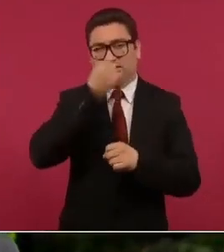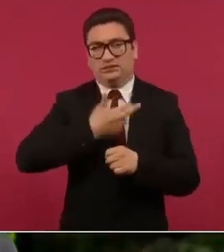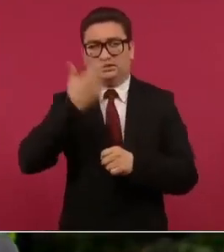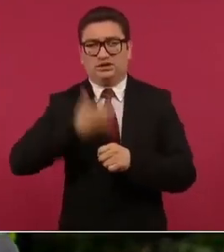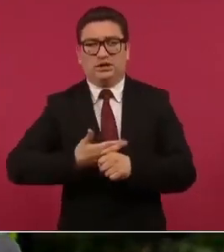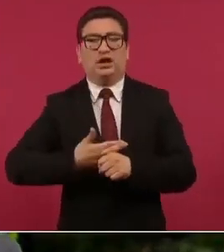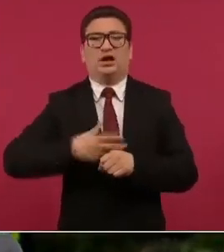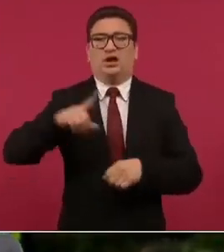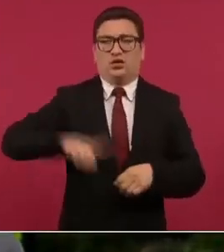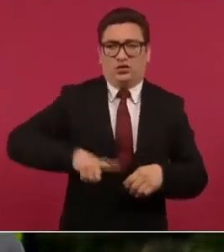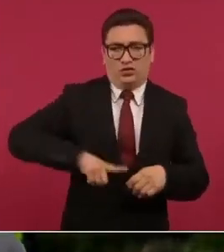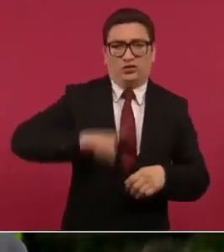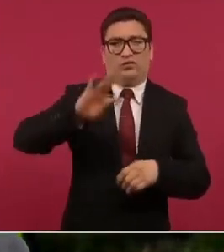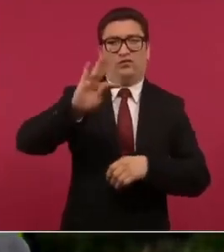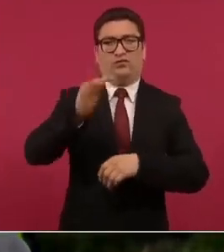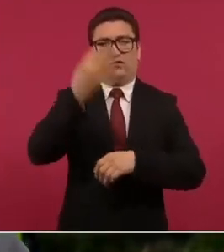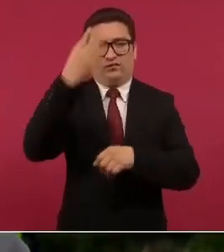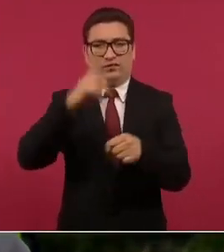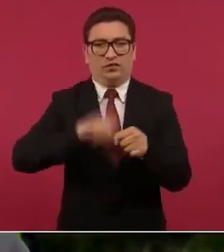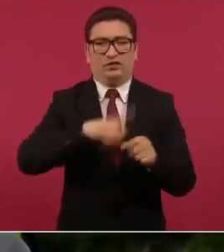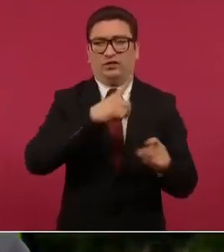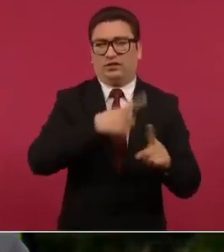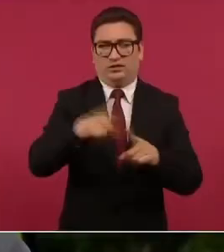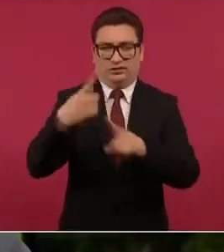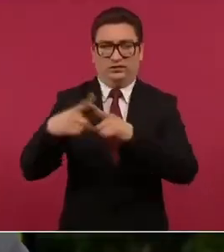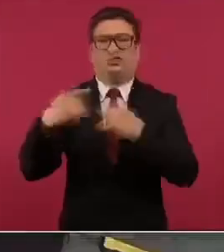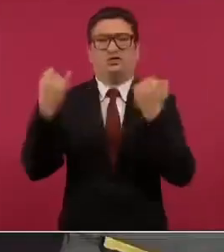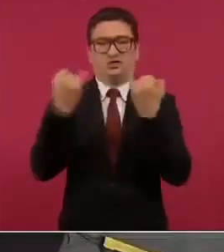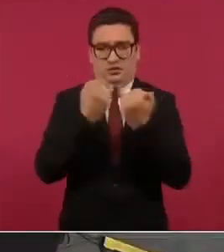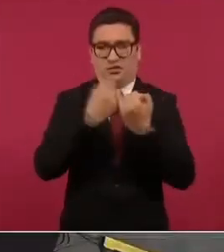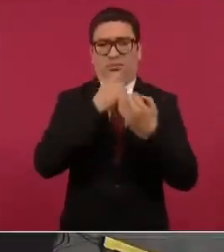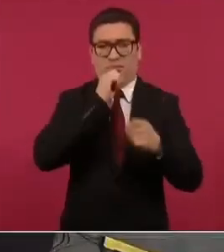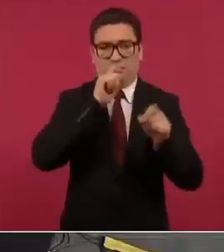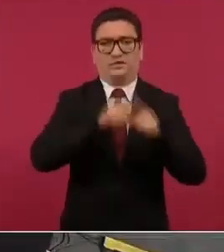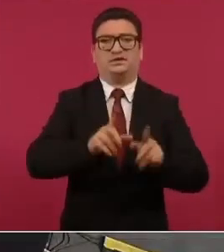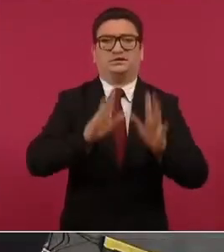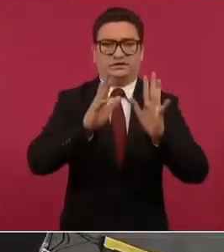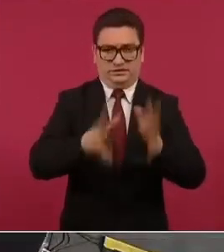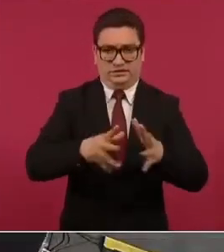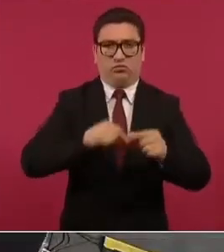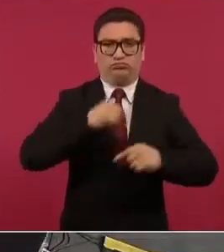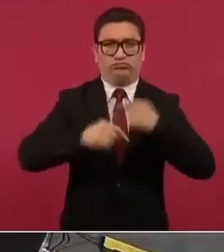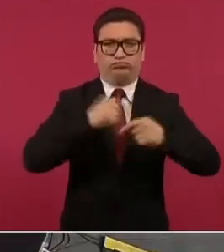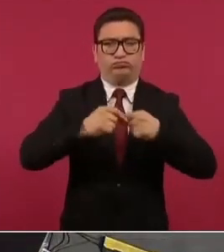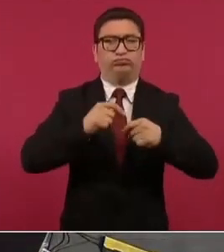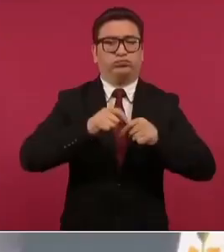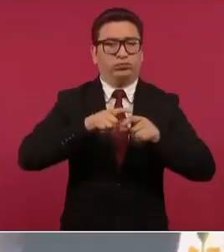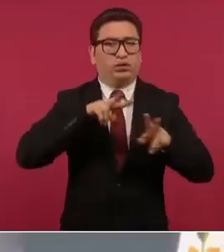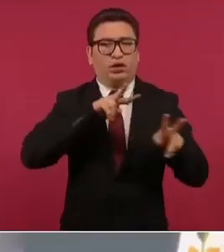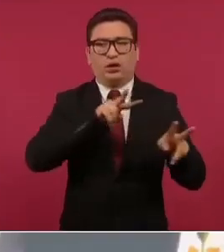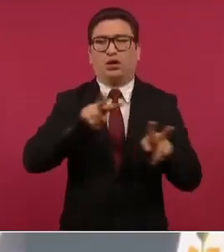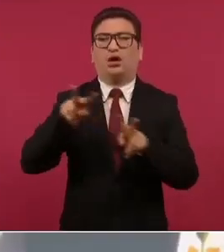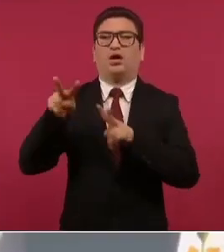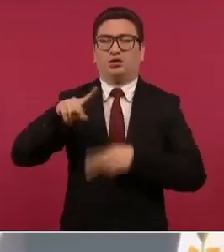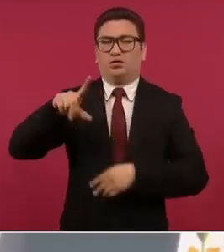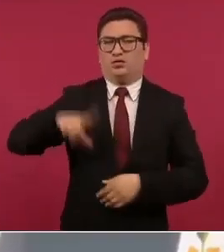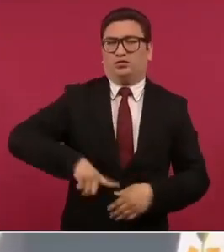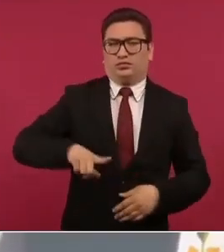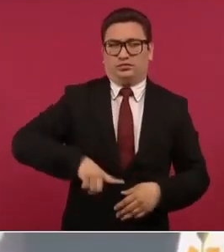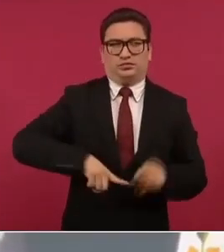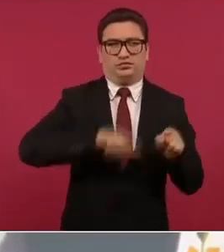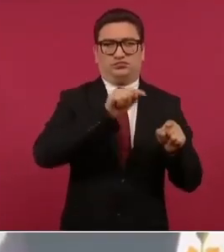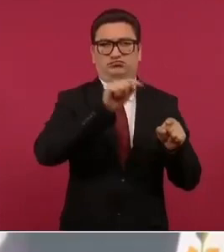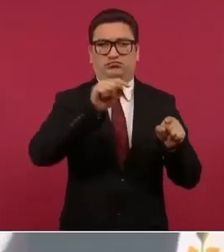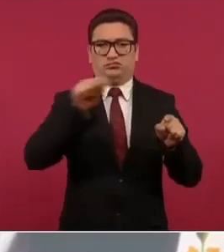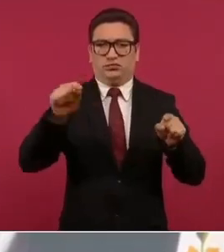del gobierno federal y también ya se empieza a notar en los gobiernos